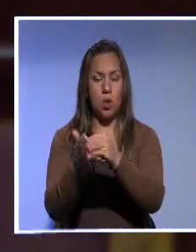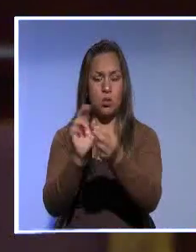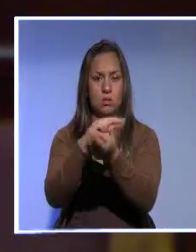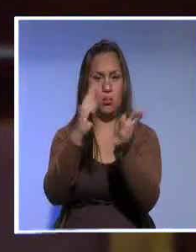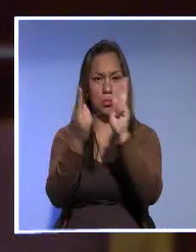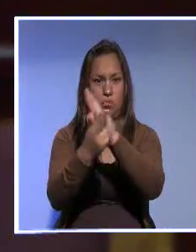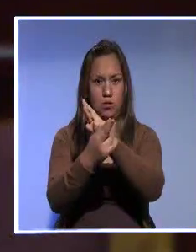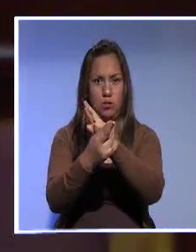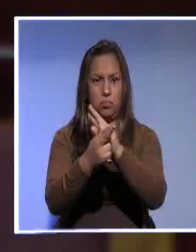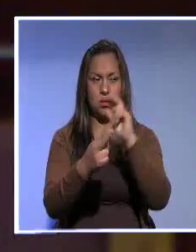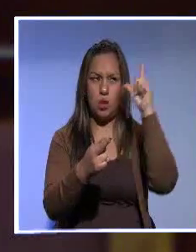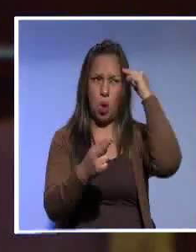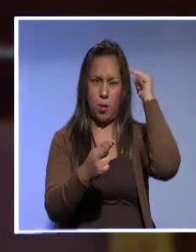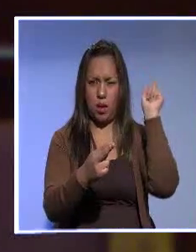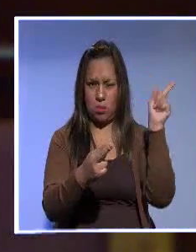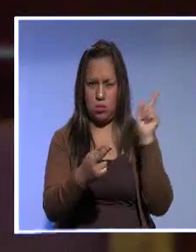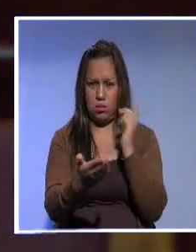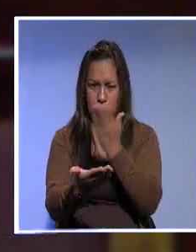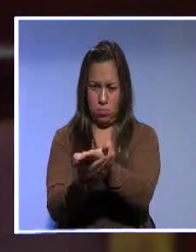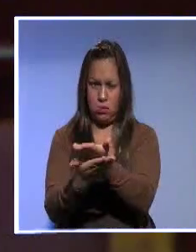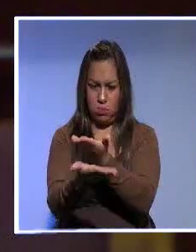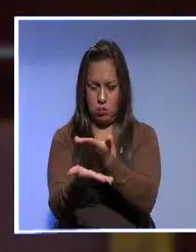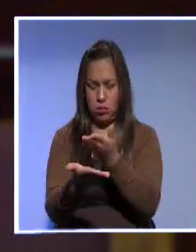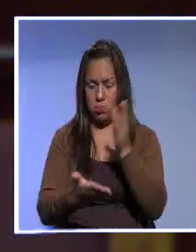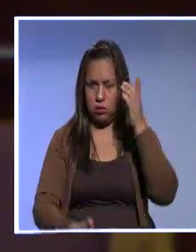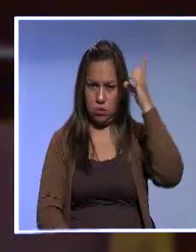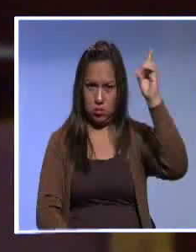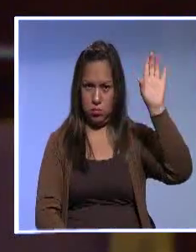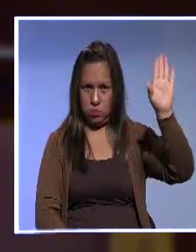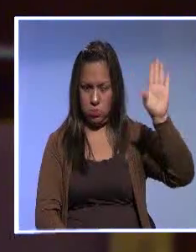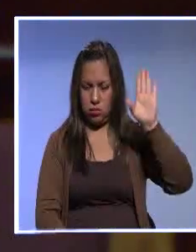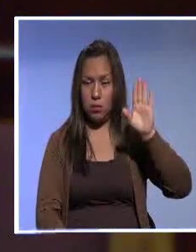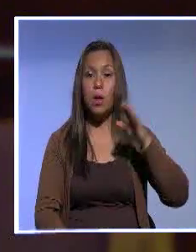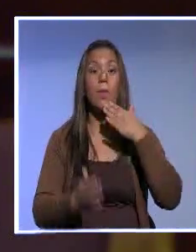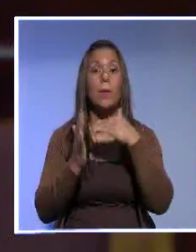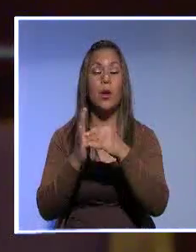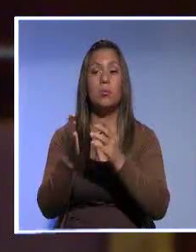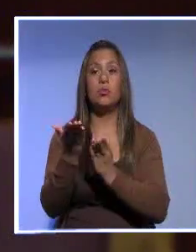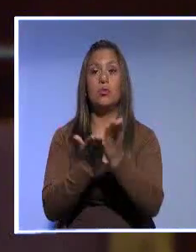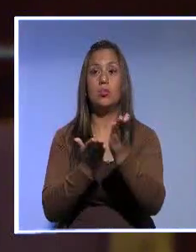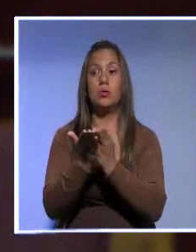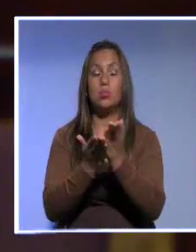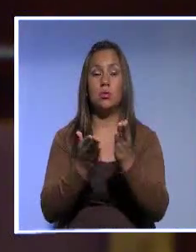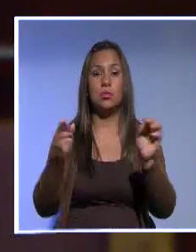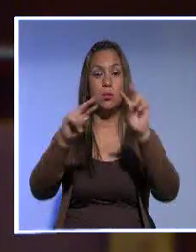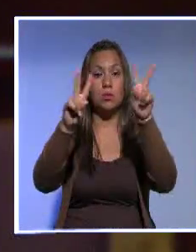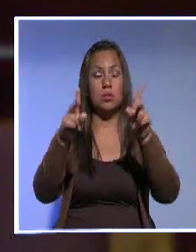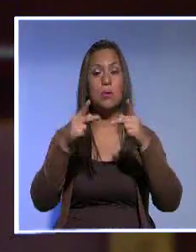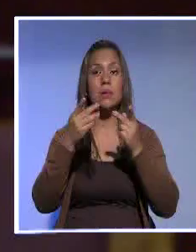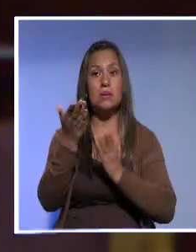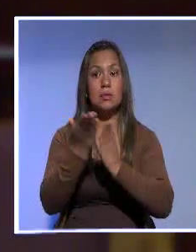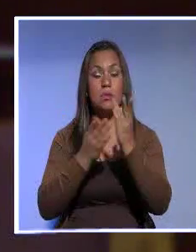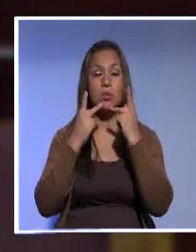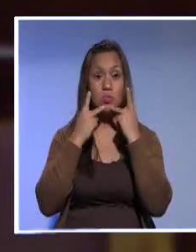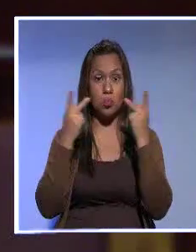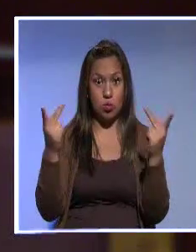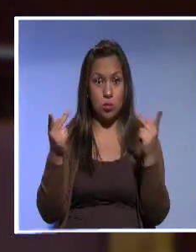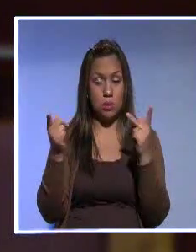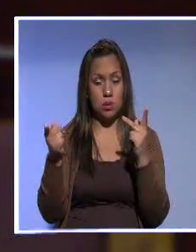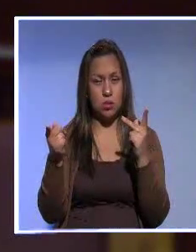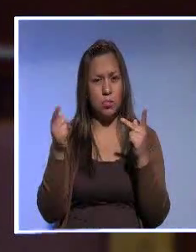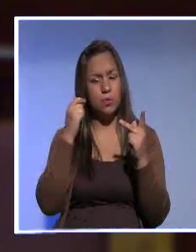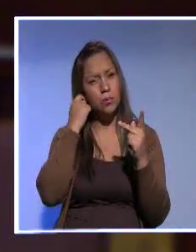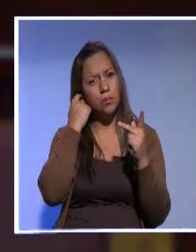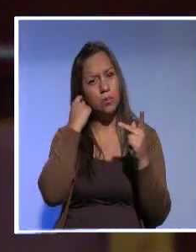por iniciativa del Ejecutivo, de que, por ejemplo, los trabajadores del sector público, los funcionarios, más concreta, más allá de los,